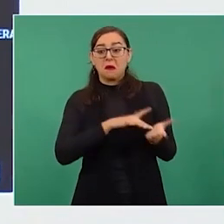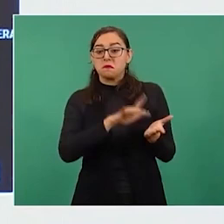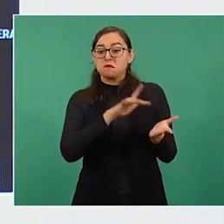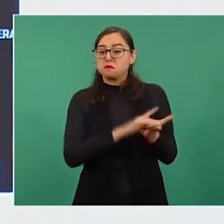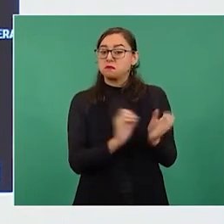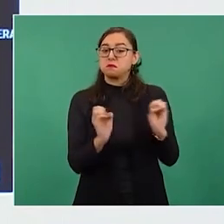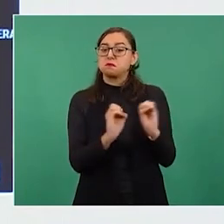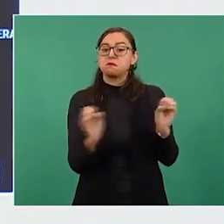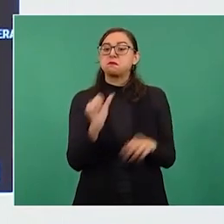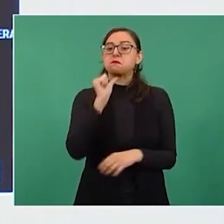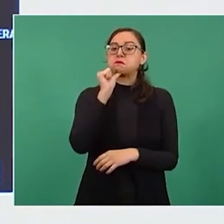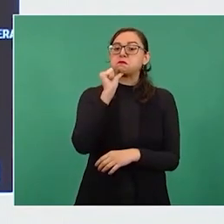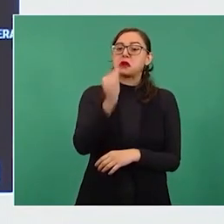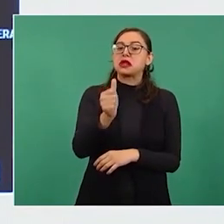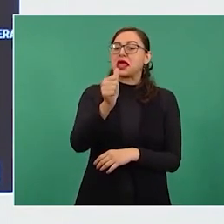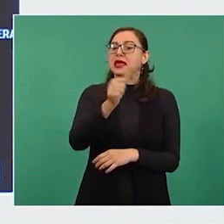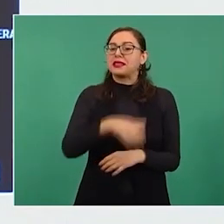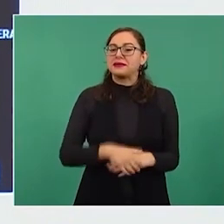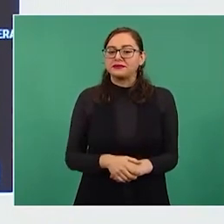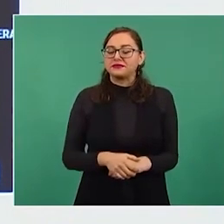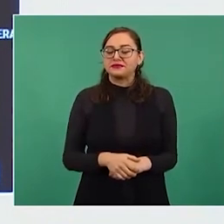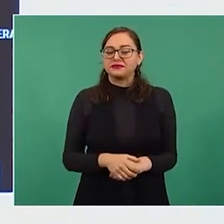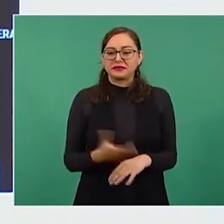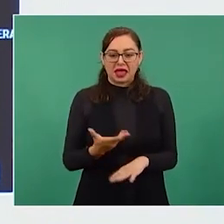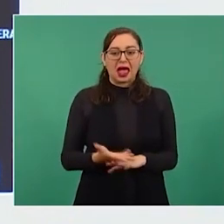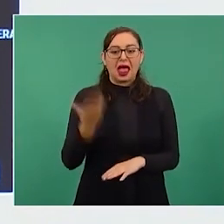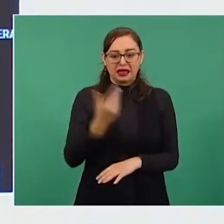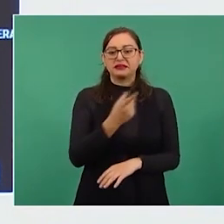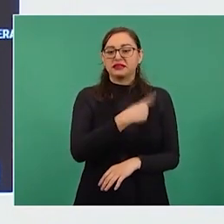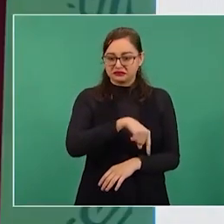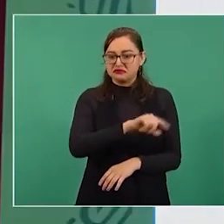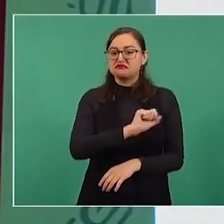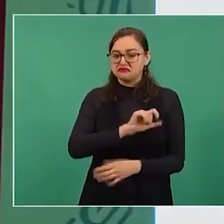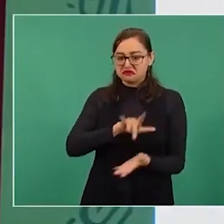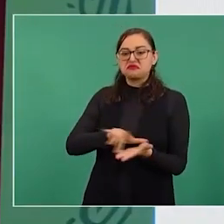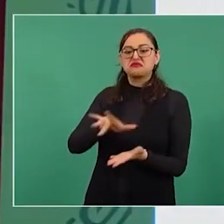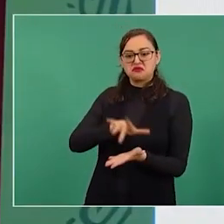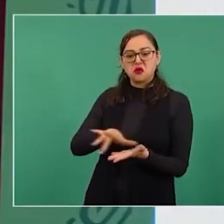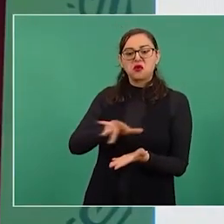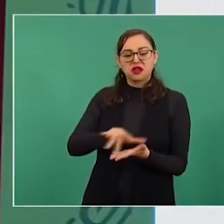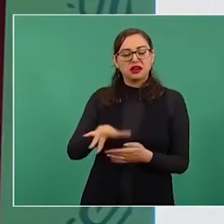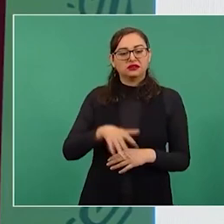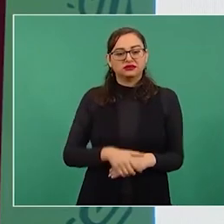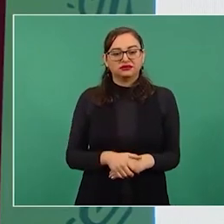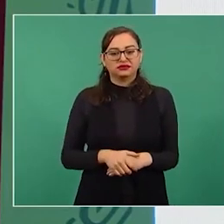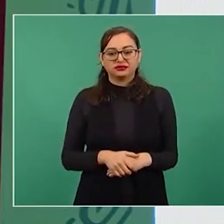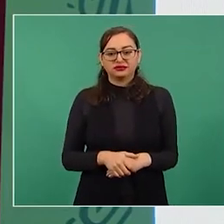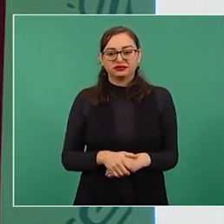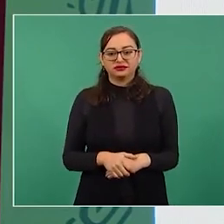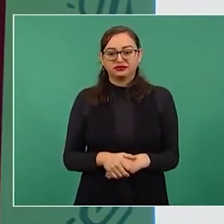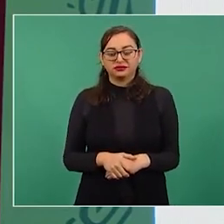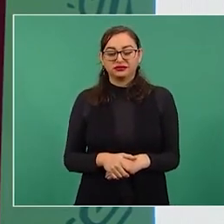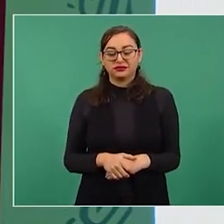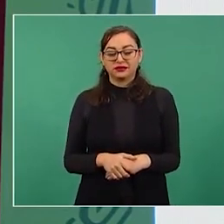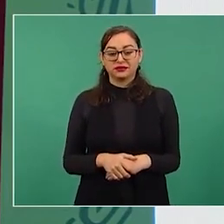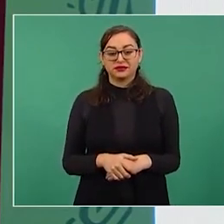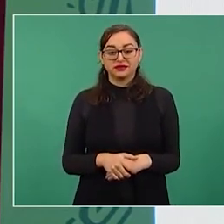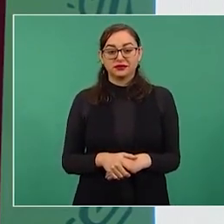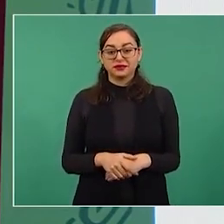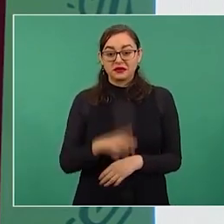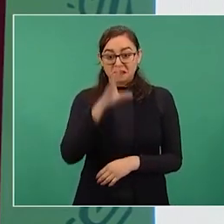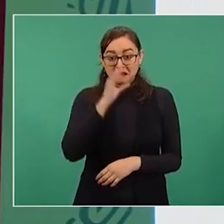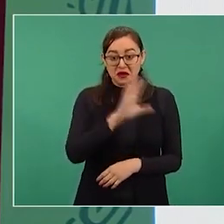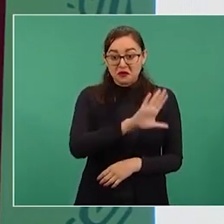como lo hicieron con él, a los indígenas detenidos y mucho menos por los